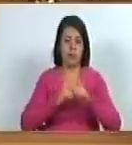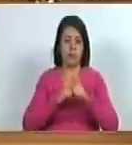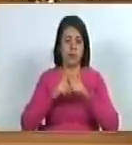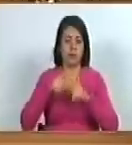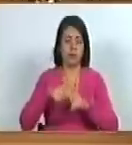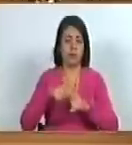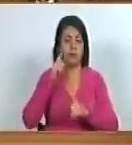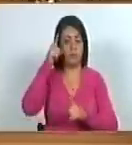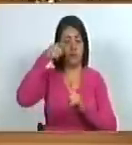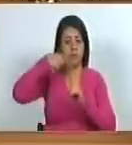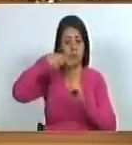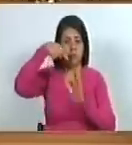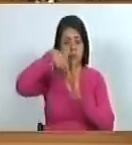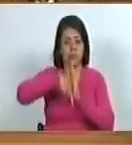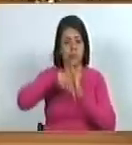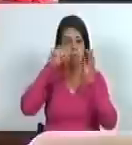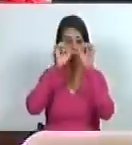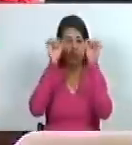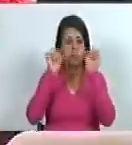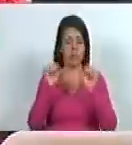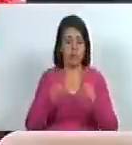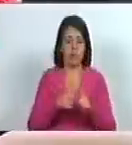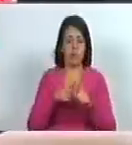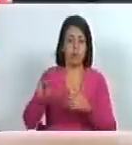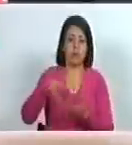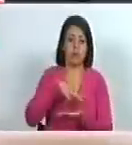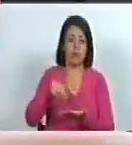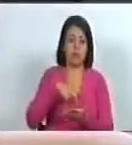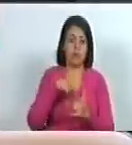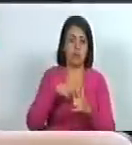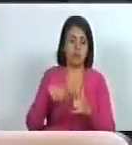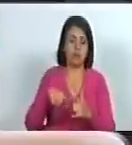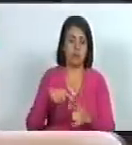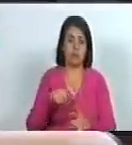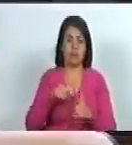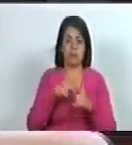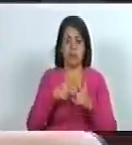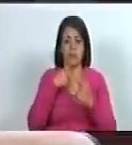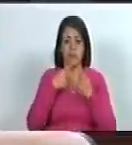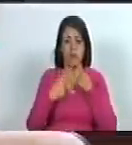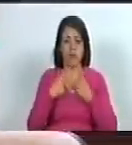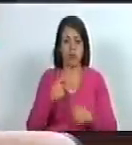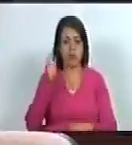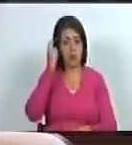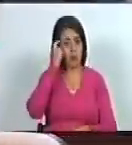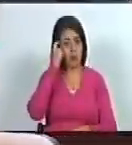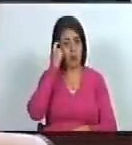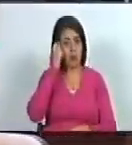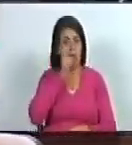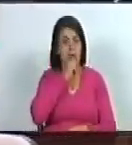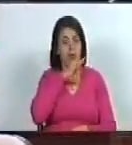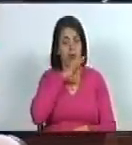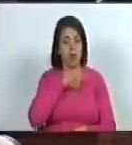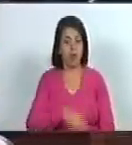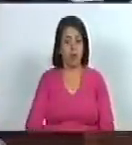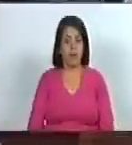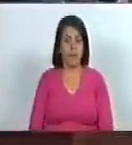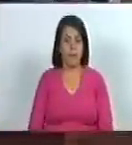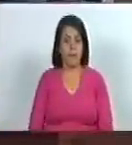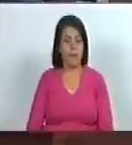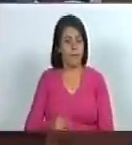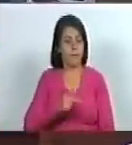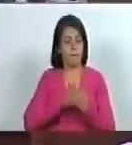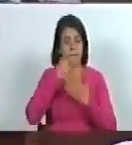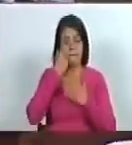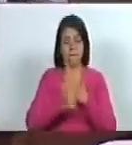a profundizar en el arte en el baile en la danza por eso digo que es un día histórico es